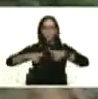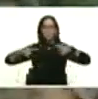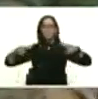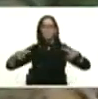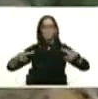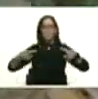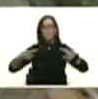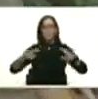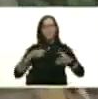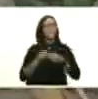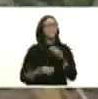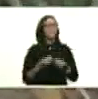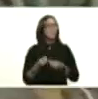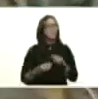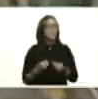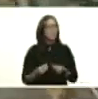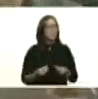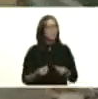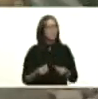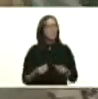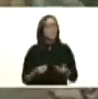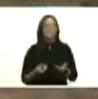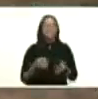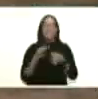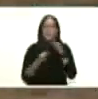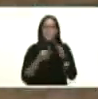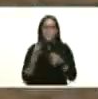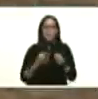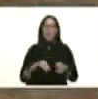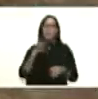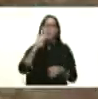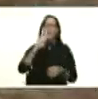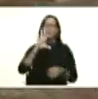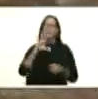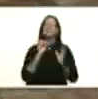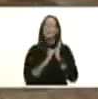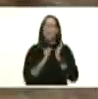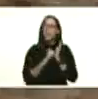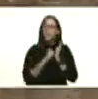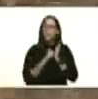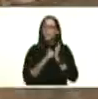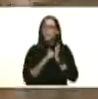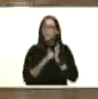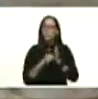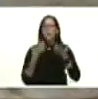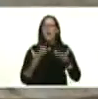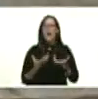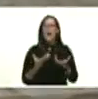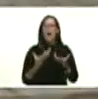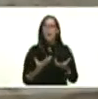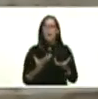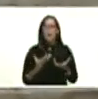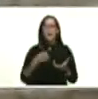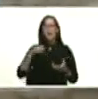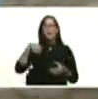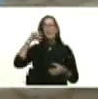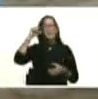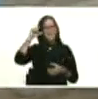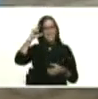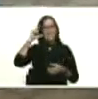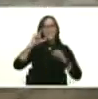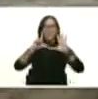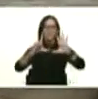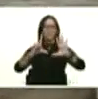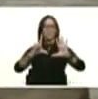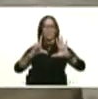significó allí lo que hemos estado explicando? cayó en 45 minutos la cantidad de agua de 7 días así que bueno presidente nos